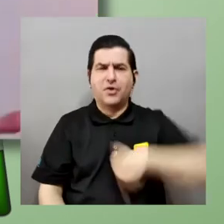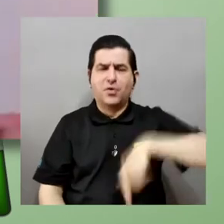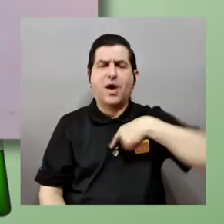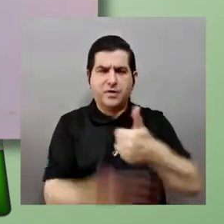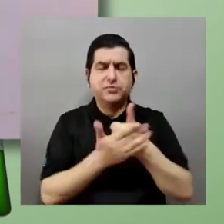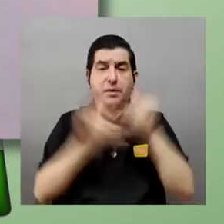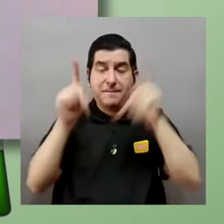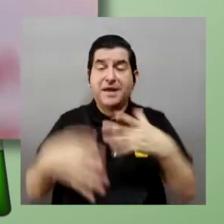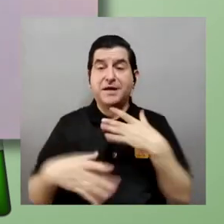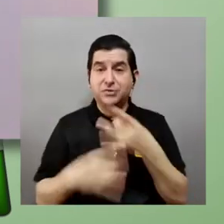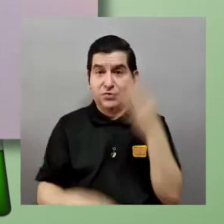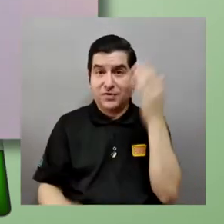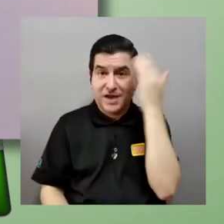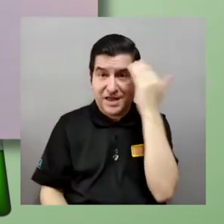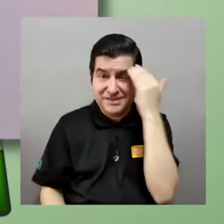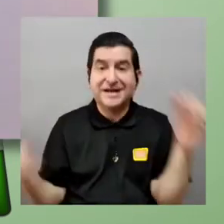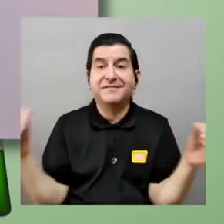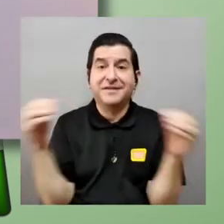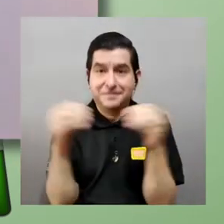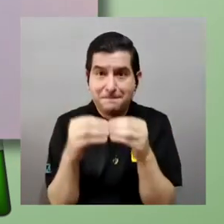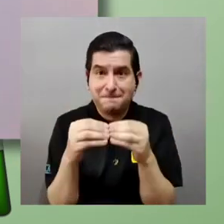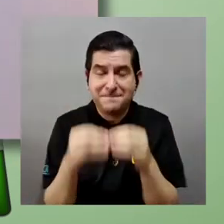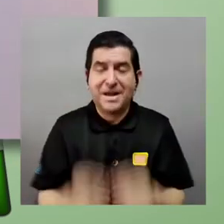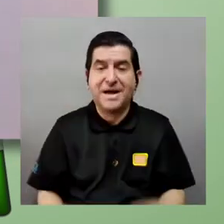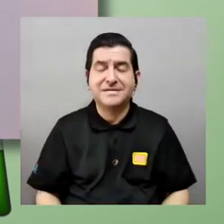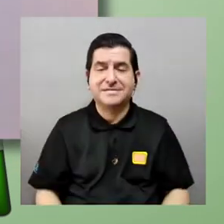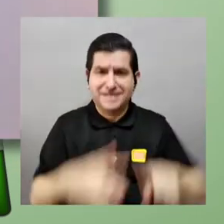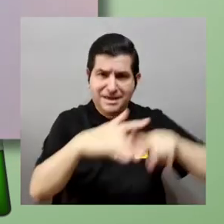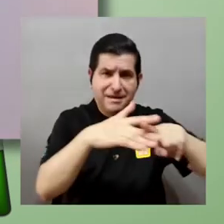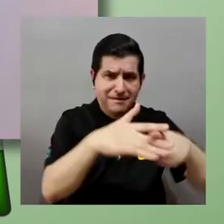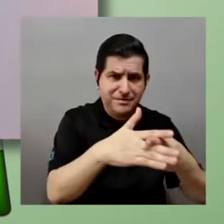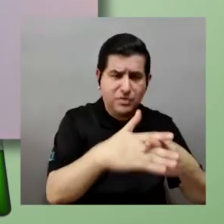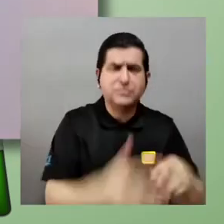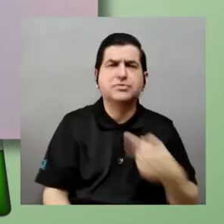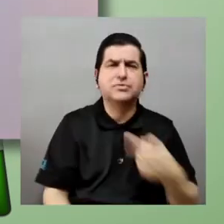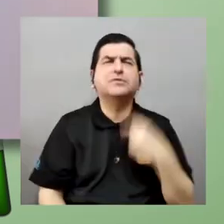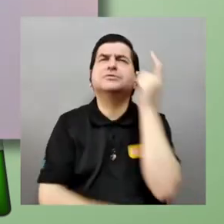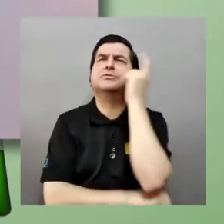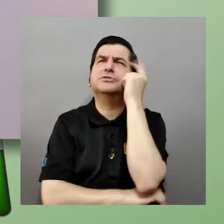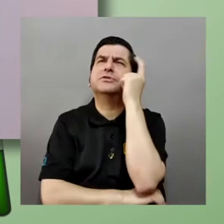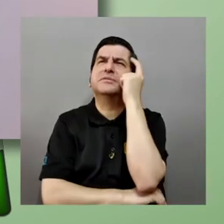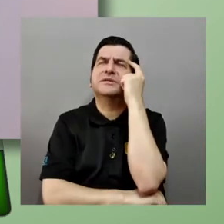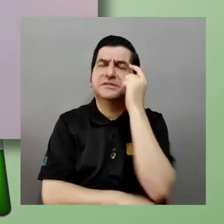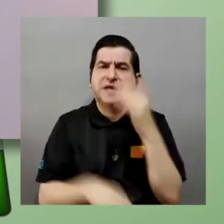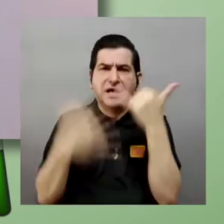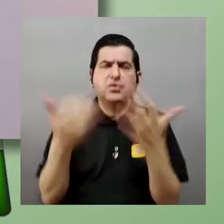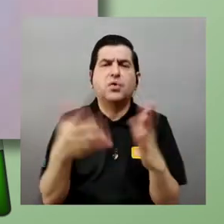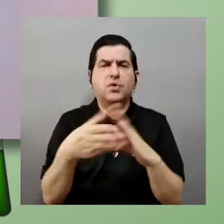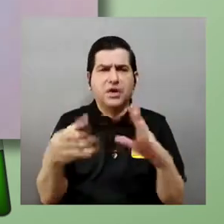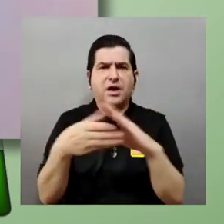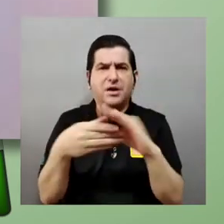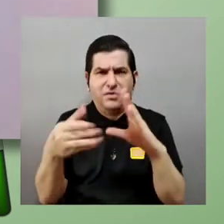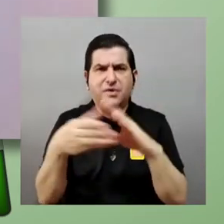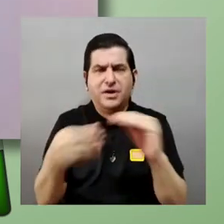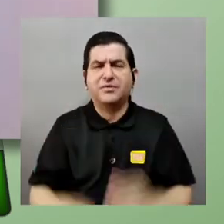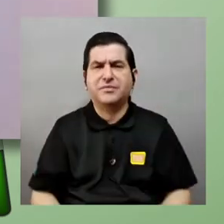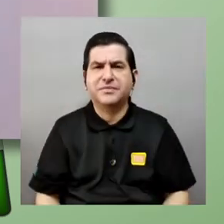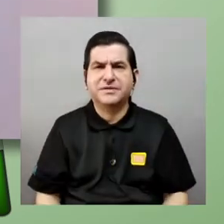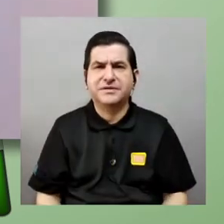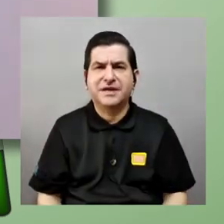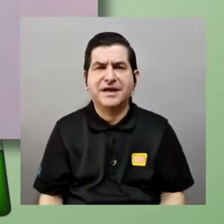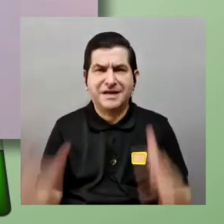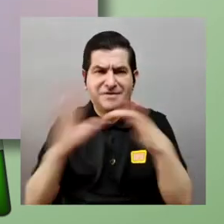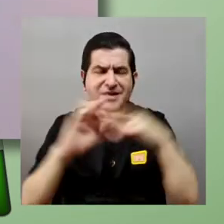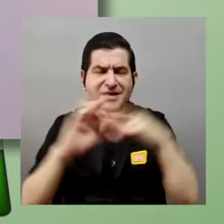que nos va a servir si hay alguien interesado en conocer muchísimo más en esta introducción yo estaba pensando y ahora podemos comentar